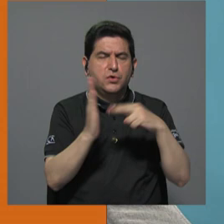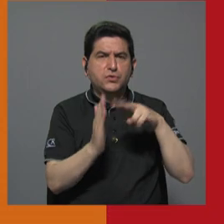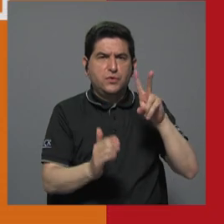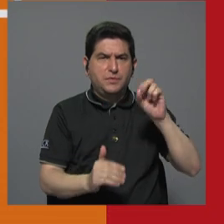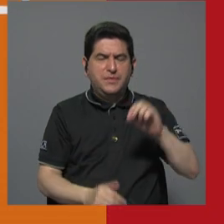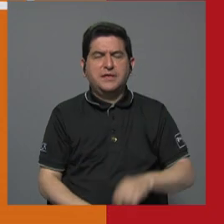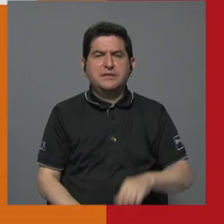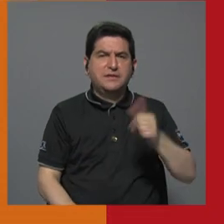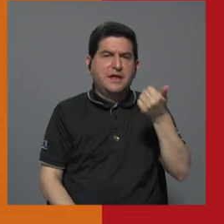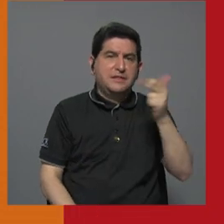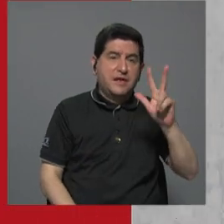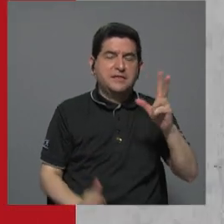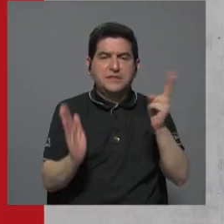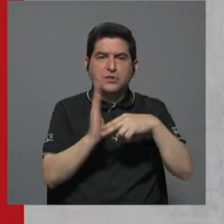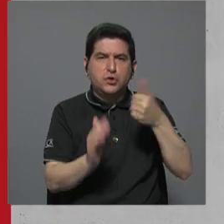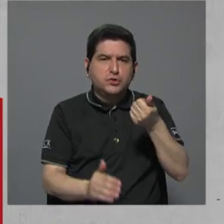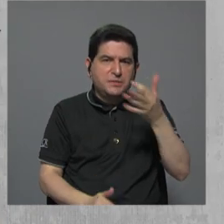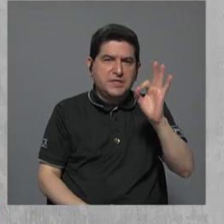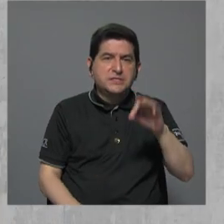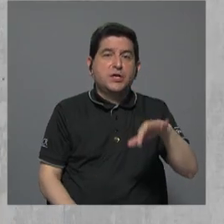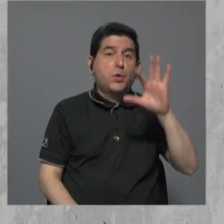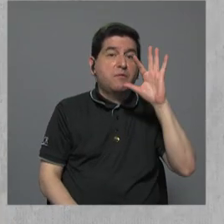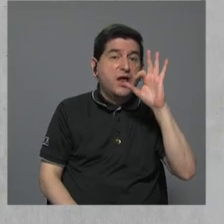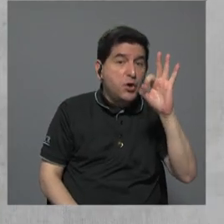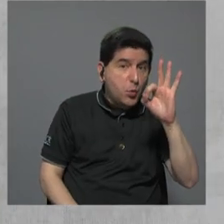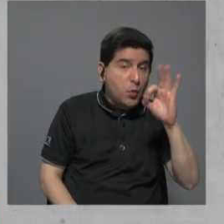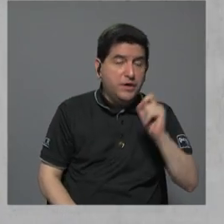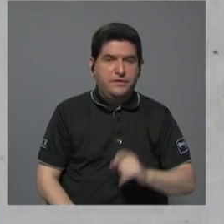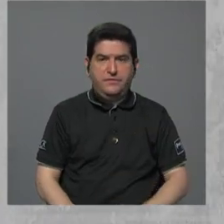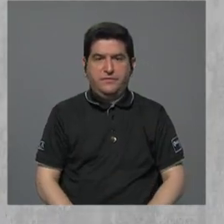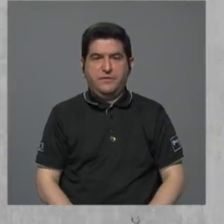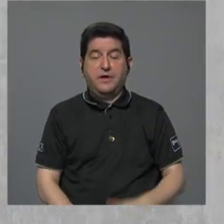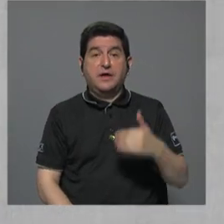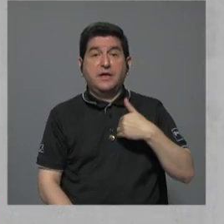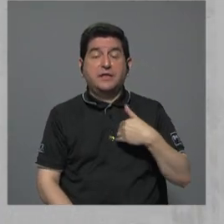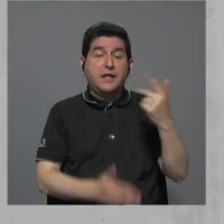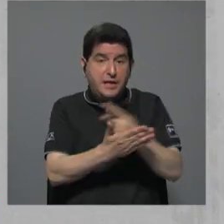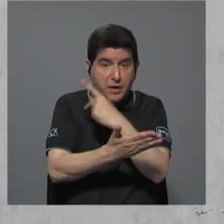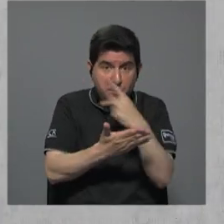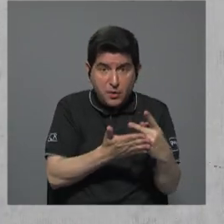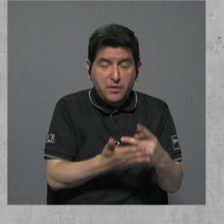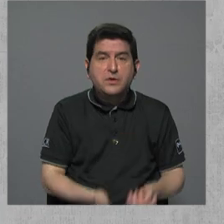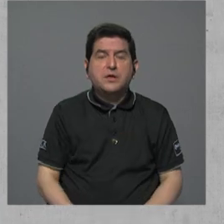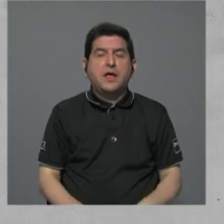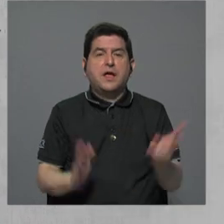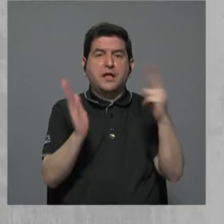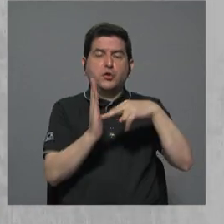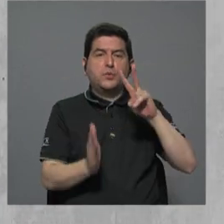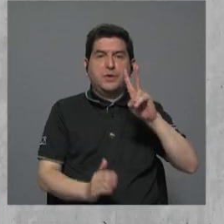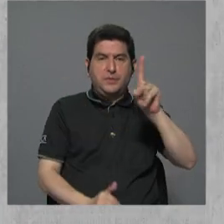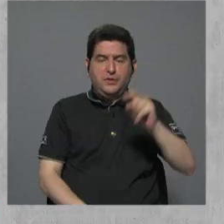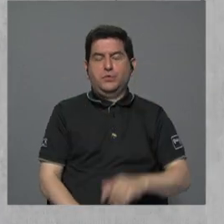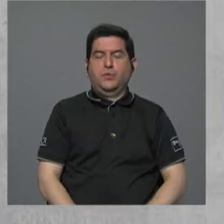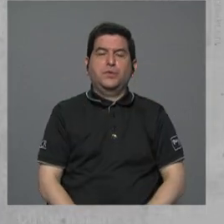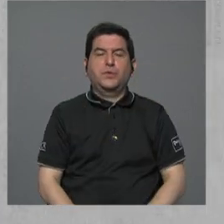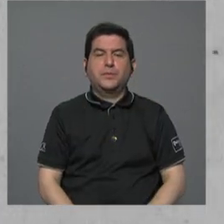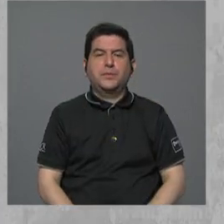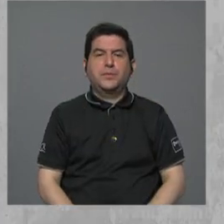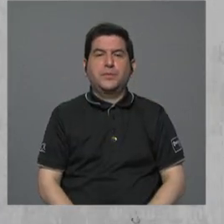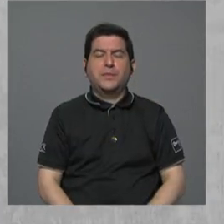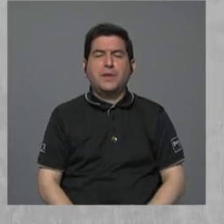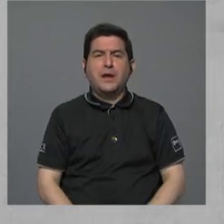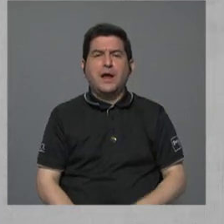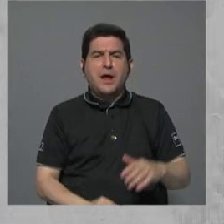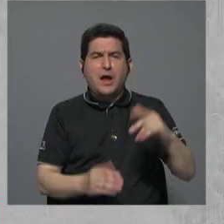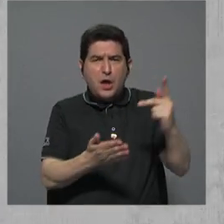13, 2019, 9 de ellos. Y tenemos los datos por provincia del 2021, Valeria. La provincia